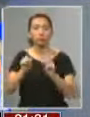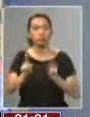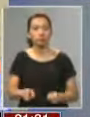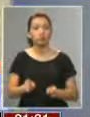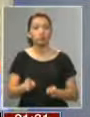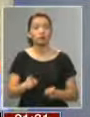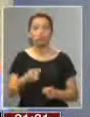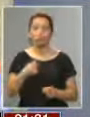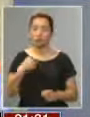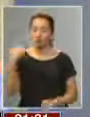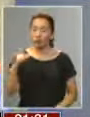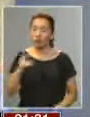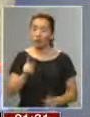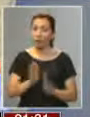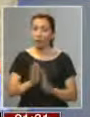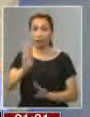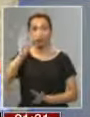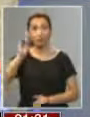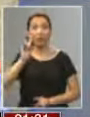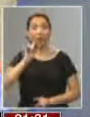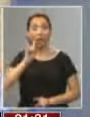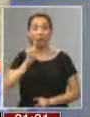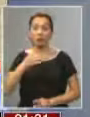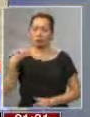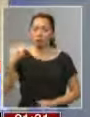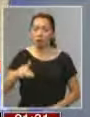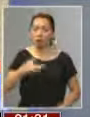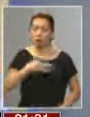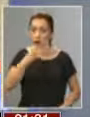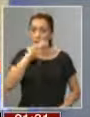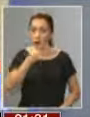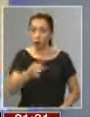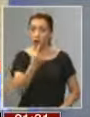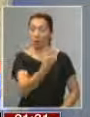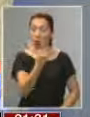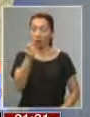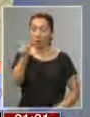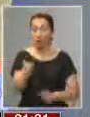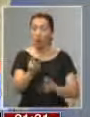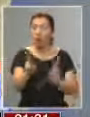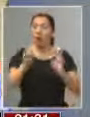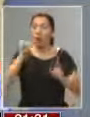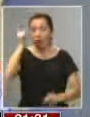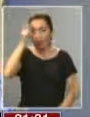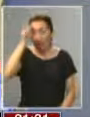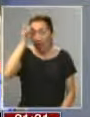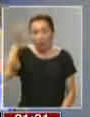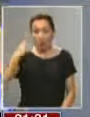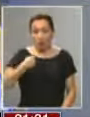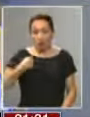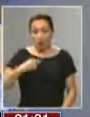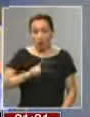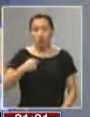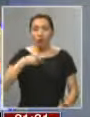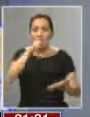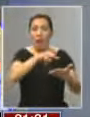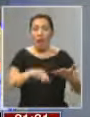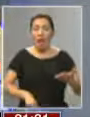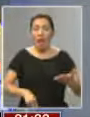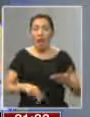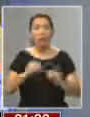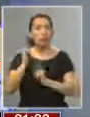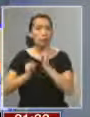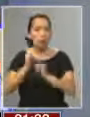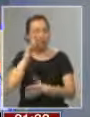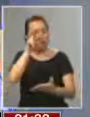tema esencial. Yo creo que los candidatos van a ser claves. Y yo por eso le digo a cada persona, ojalá lo entienda, yo no es mío, lo leí en un muro virtual